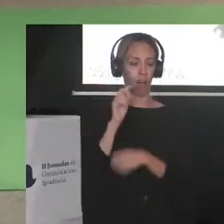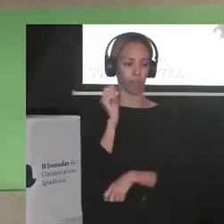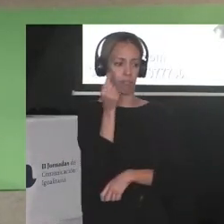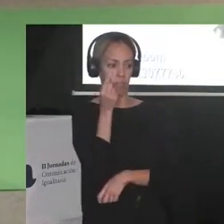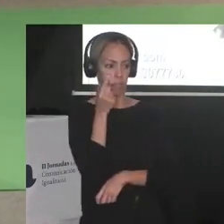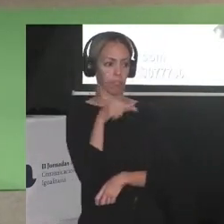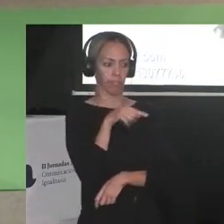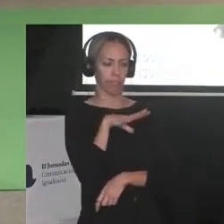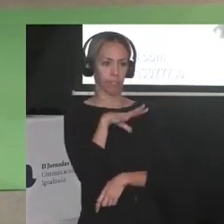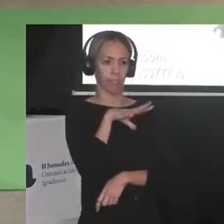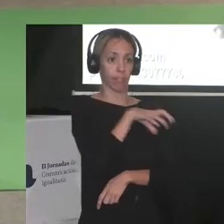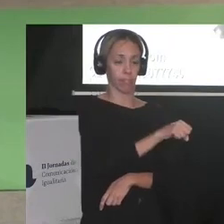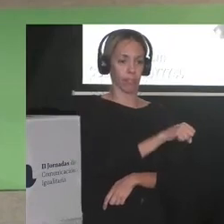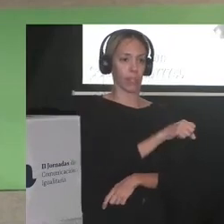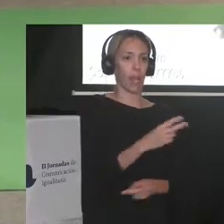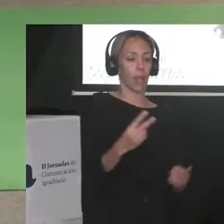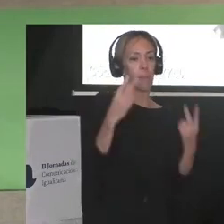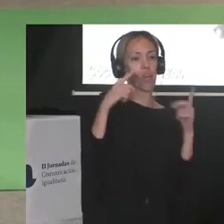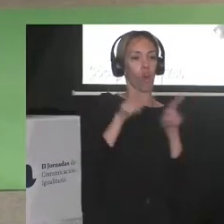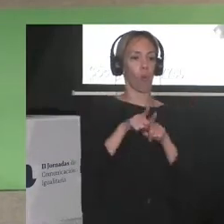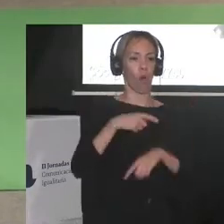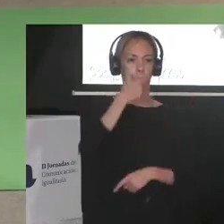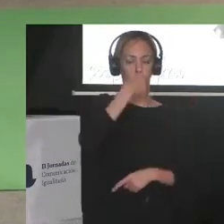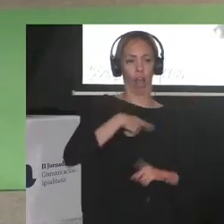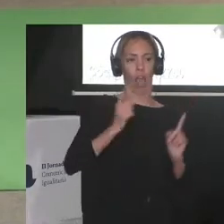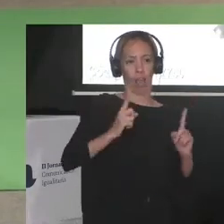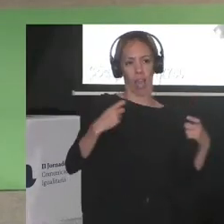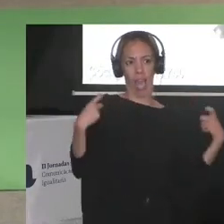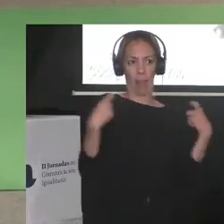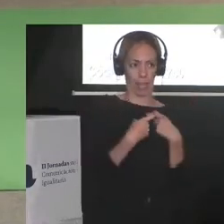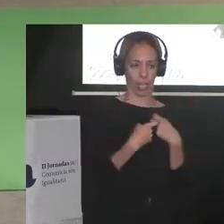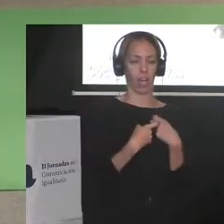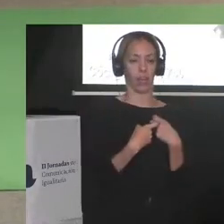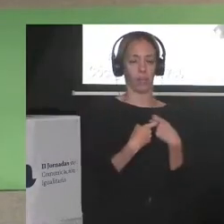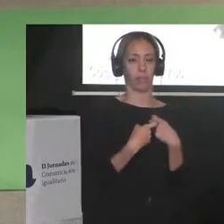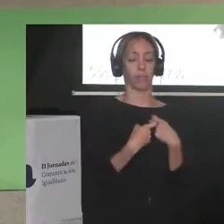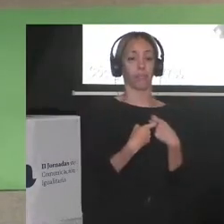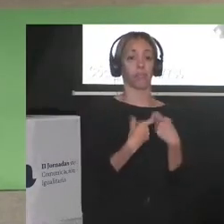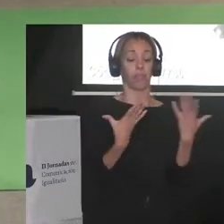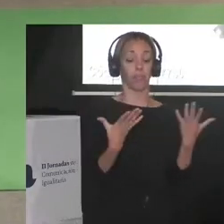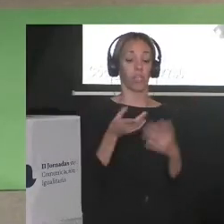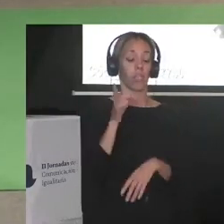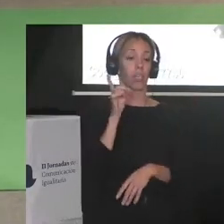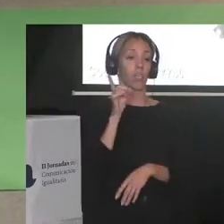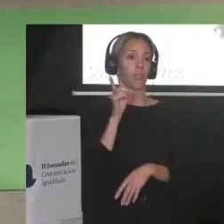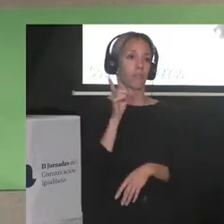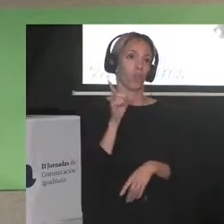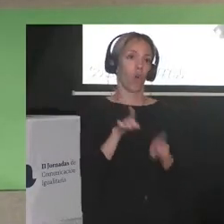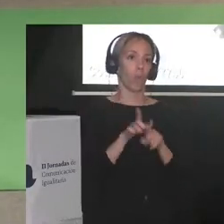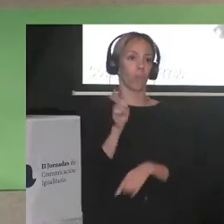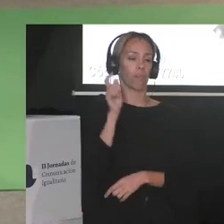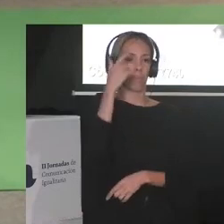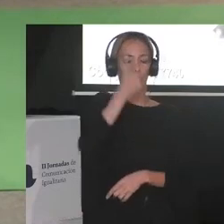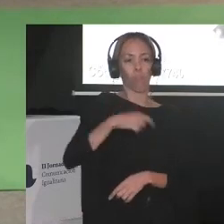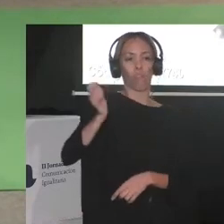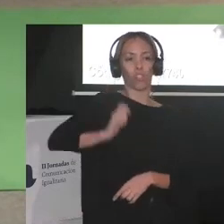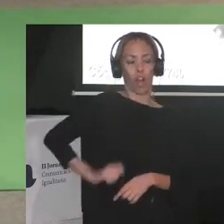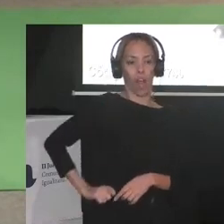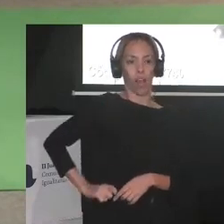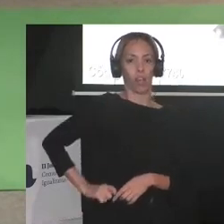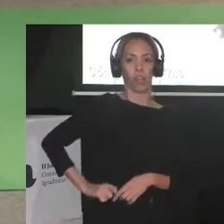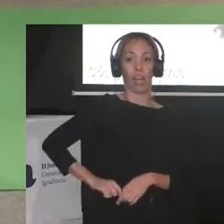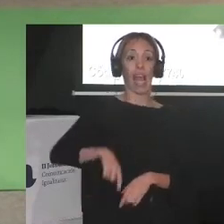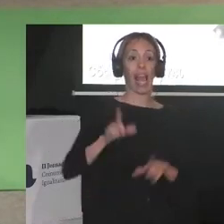es decir me vieron como su enemiga como una de esas profesionales que cada día les